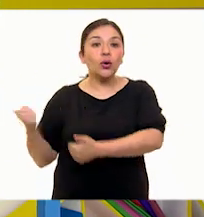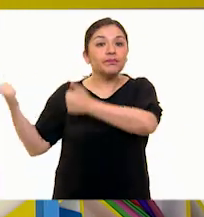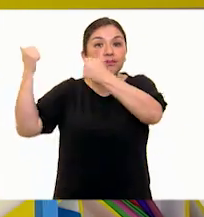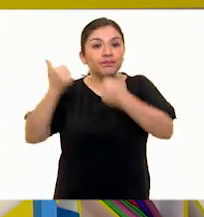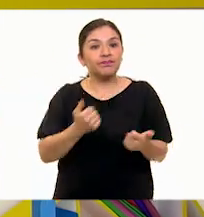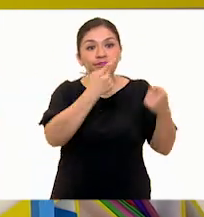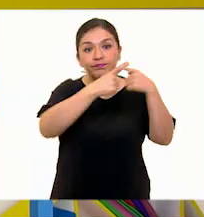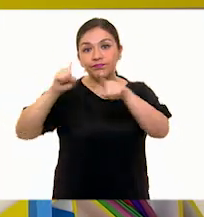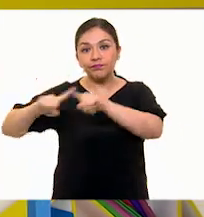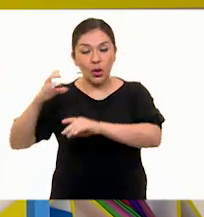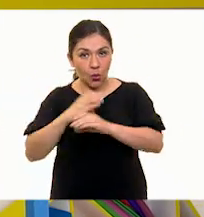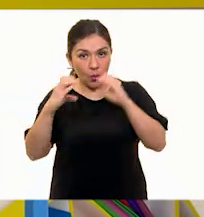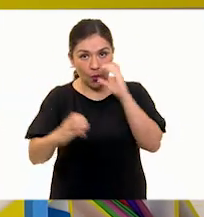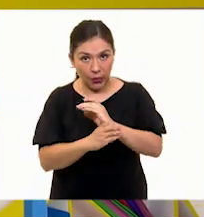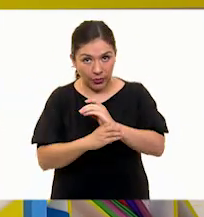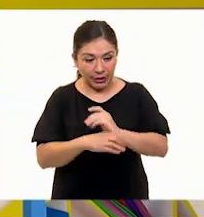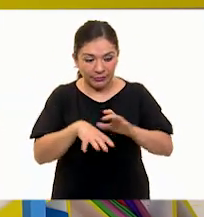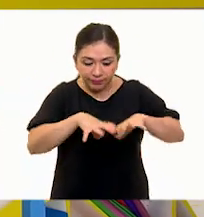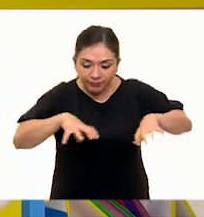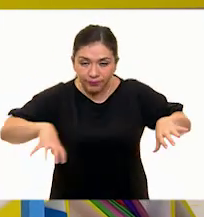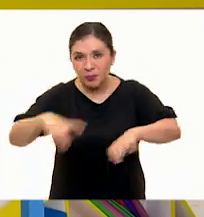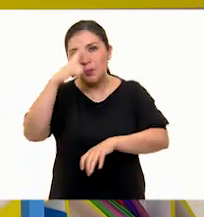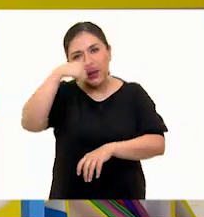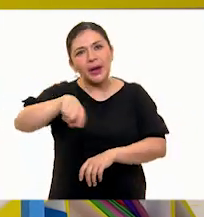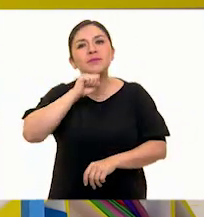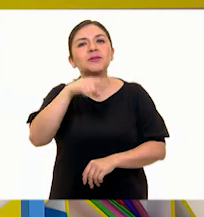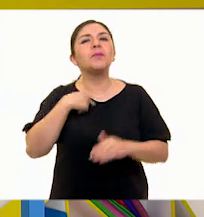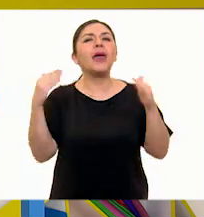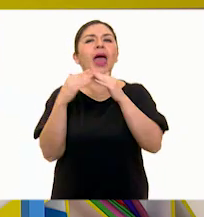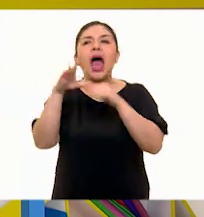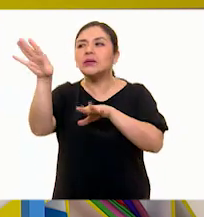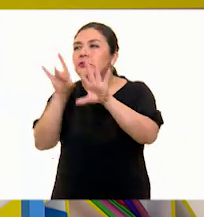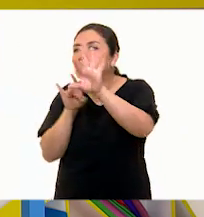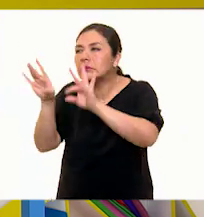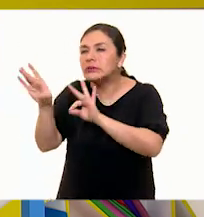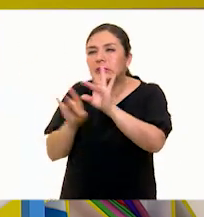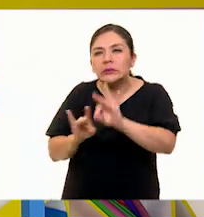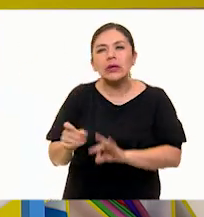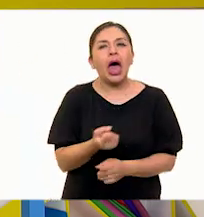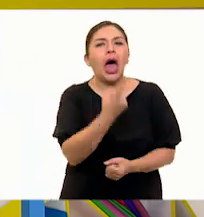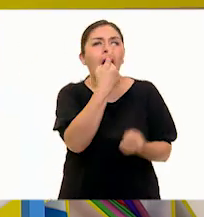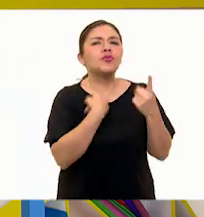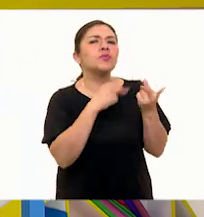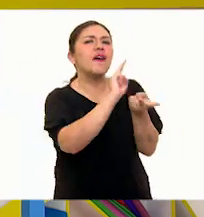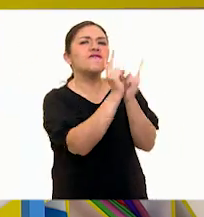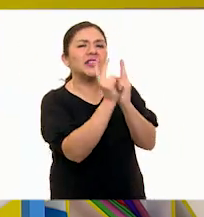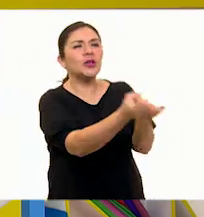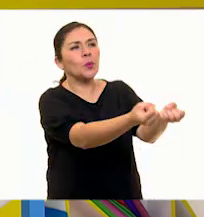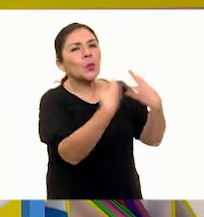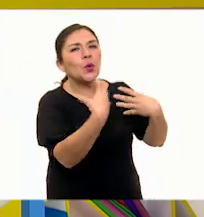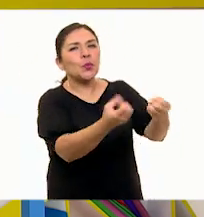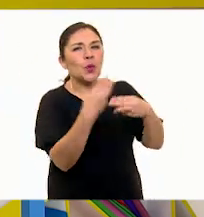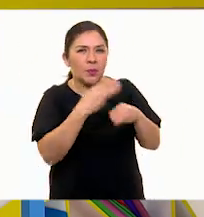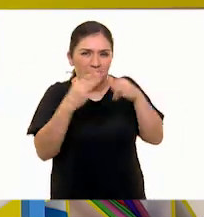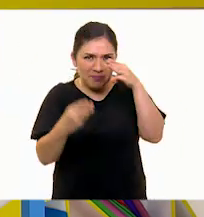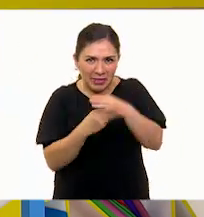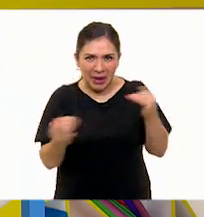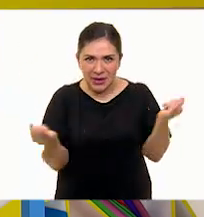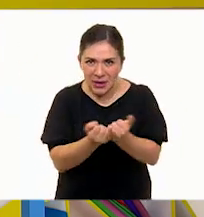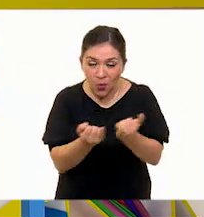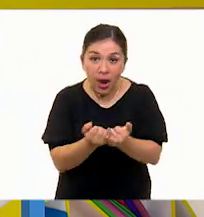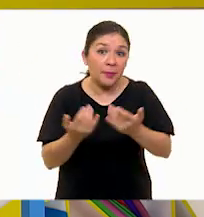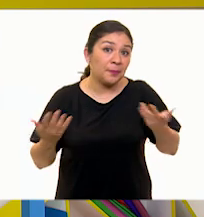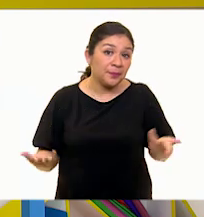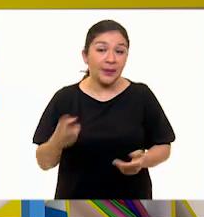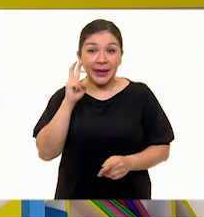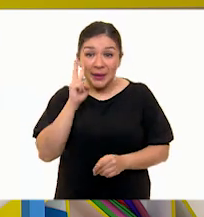diferentes objetos que he recuperado de mi casa. Algunos vecinos me han donado algo de material y